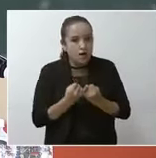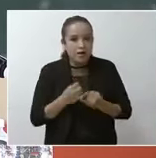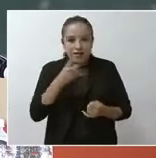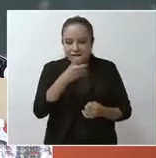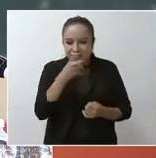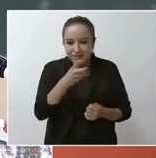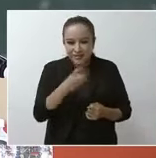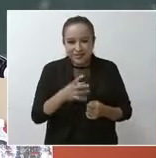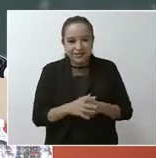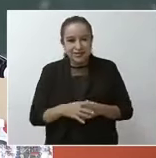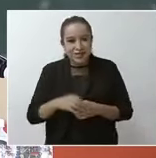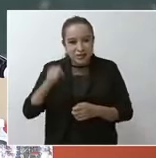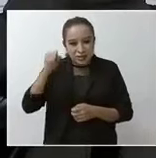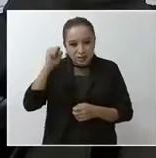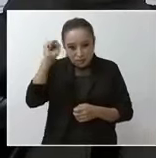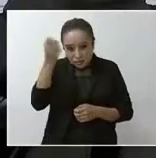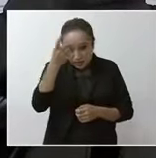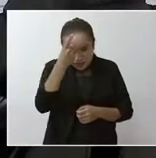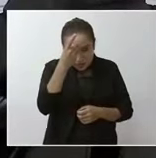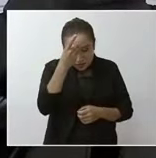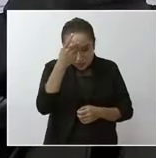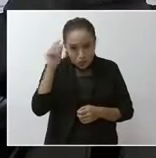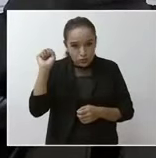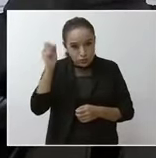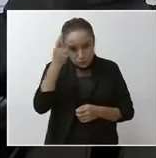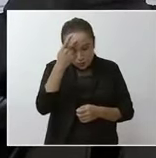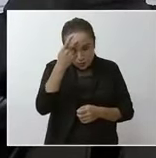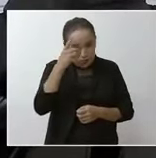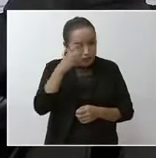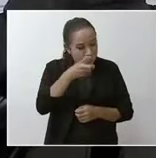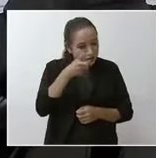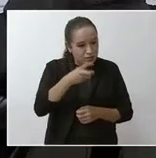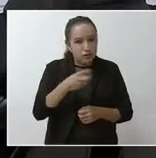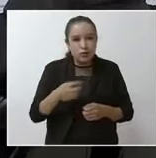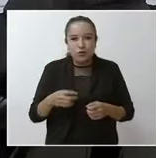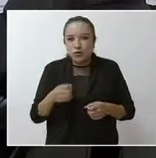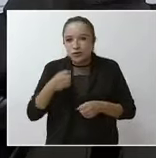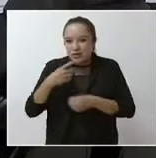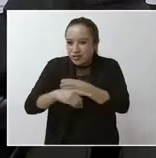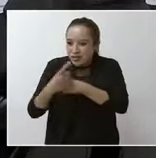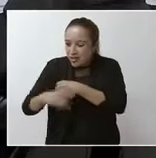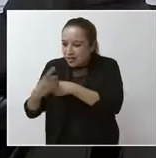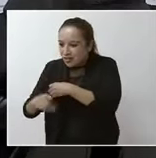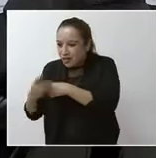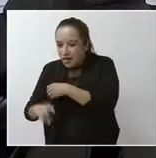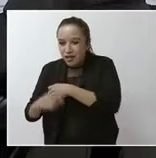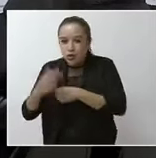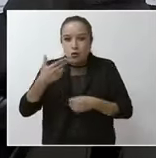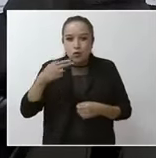del estado de Hidalgo y San Luis Potosí y Chicontepec a Álamo, Huejutla.